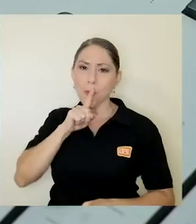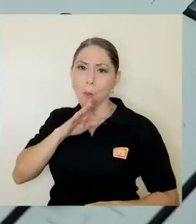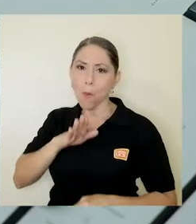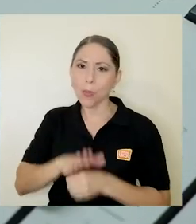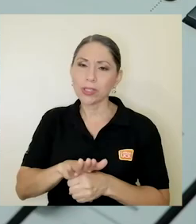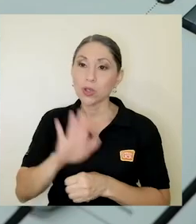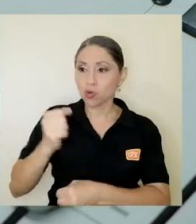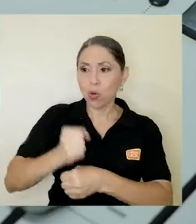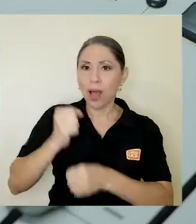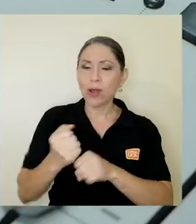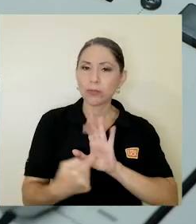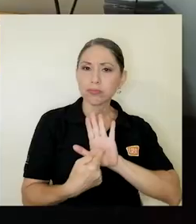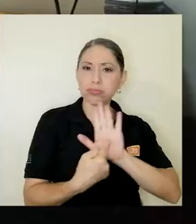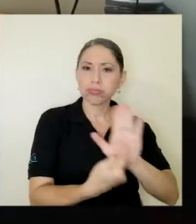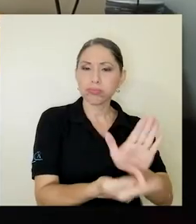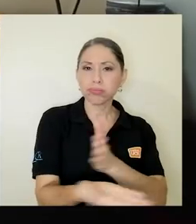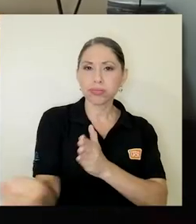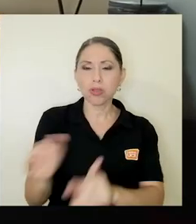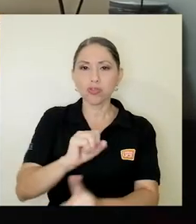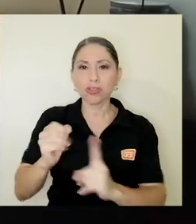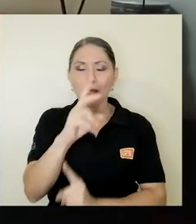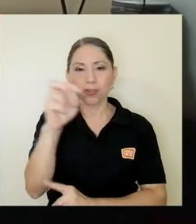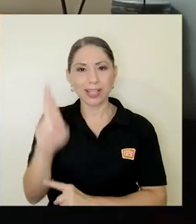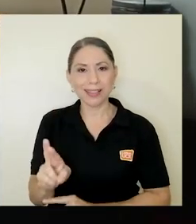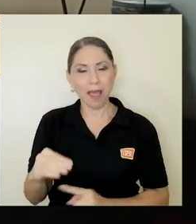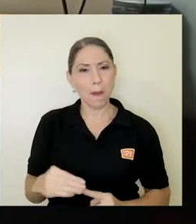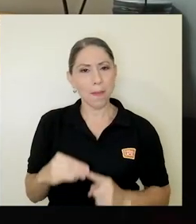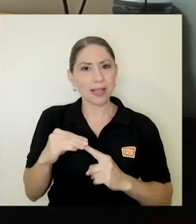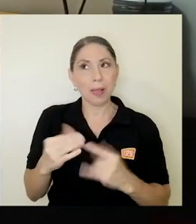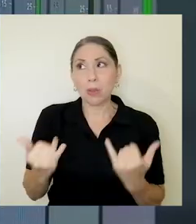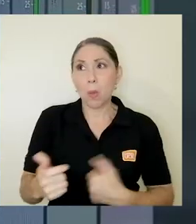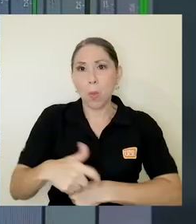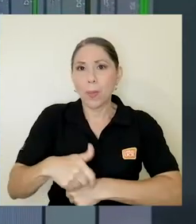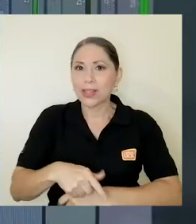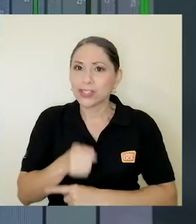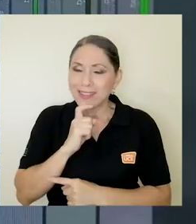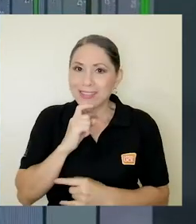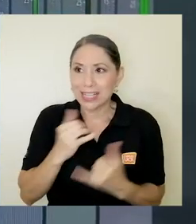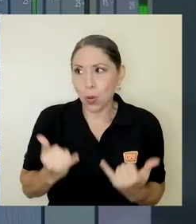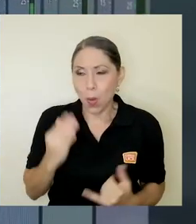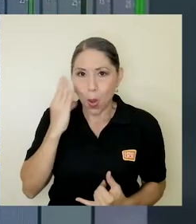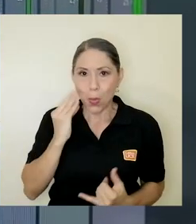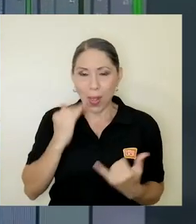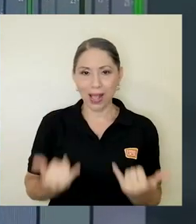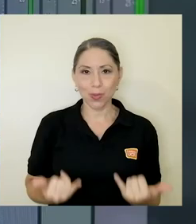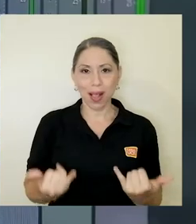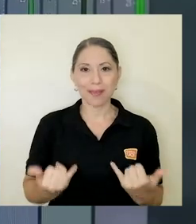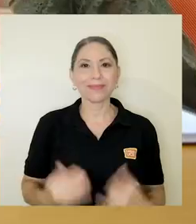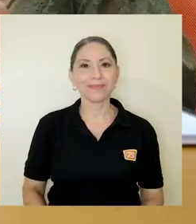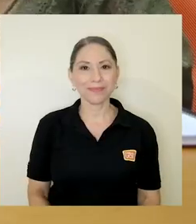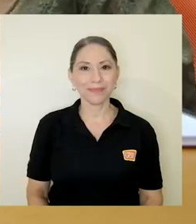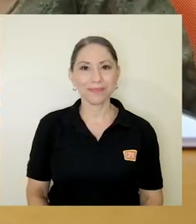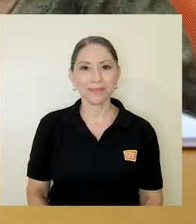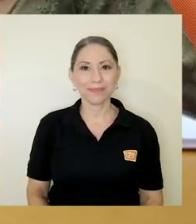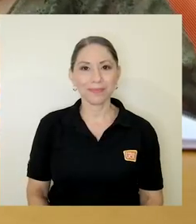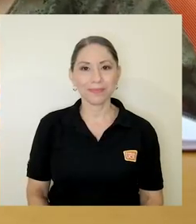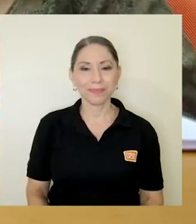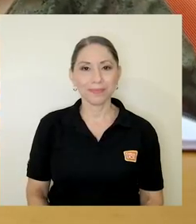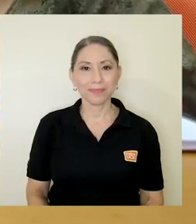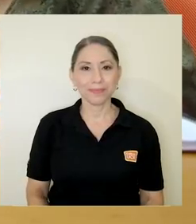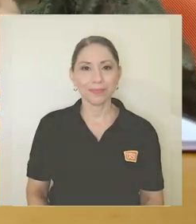UCR de proyectar su labor a la sociedad costarricense, principalmente en momentos difíciles como los que vivimos actualmente.